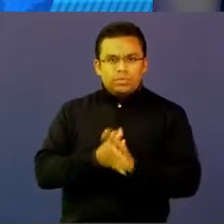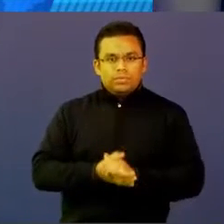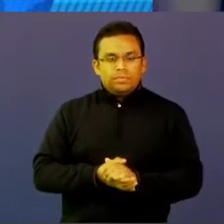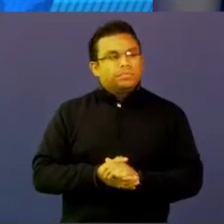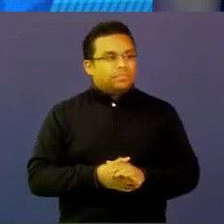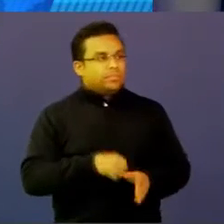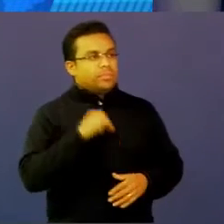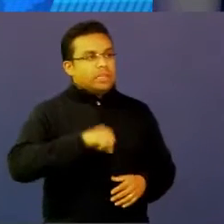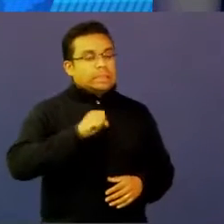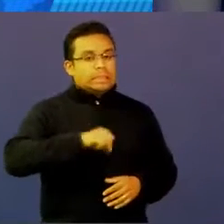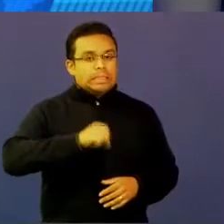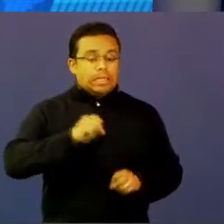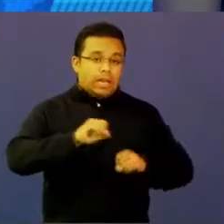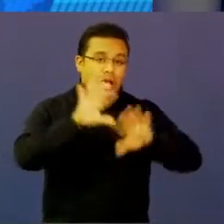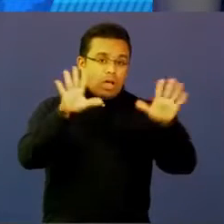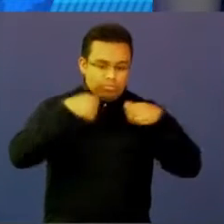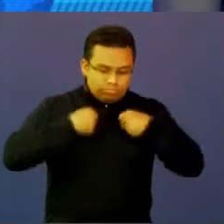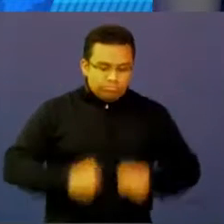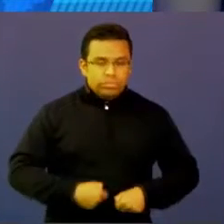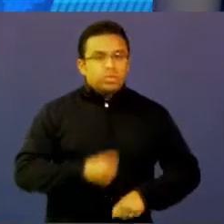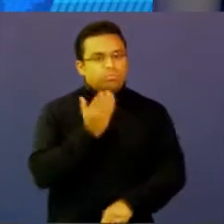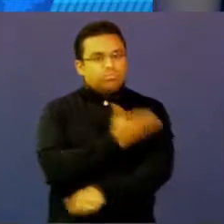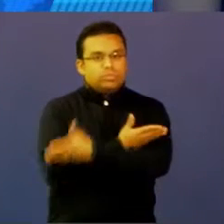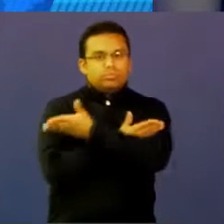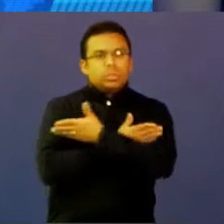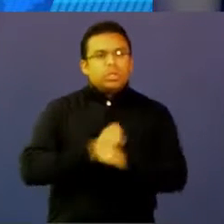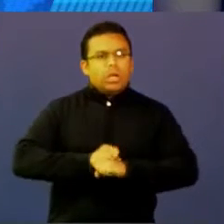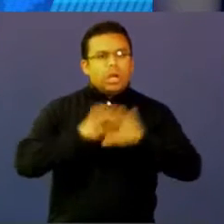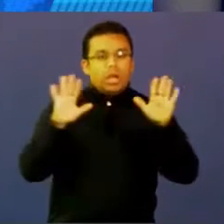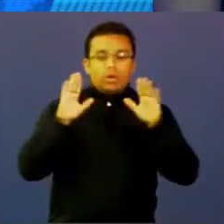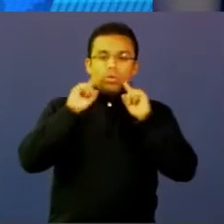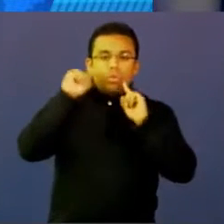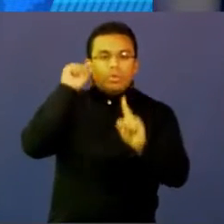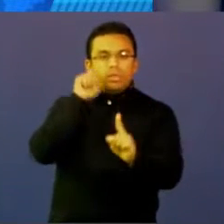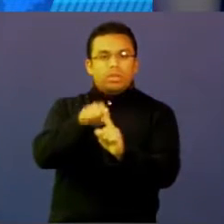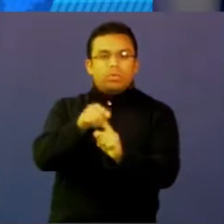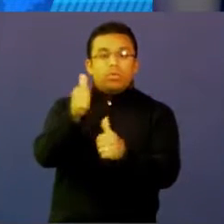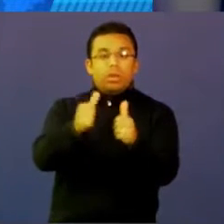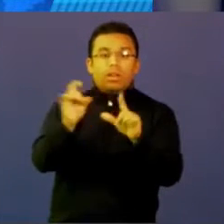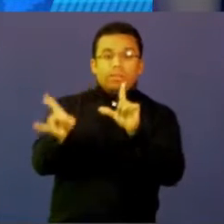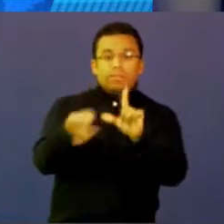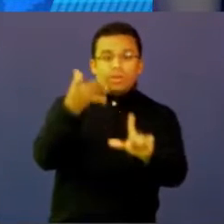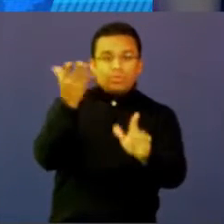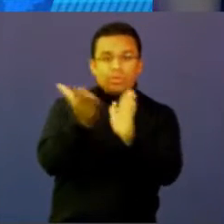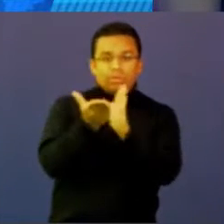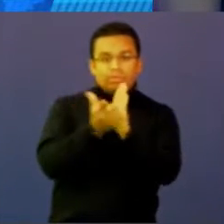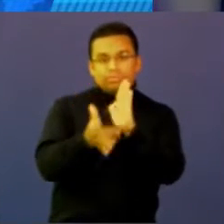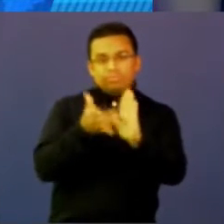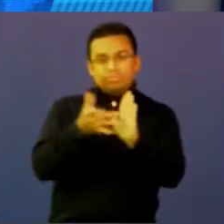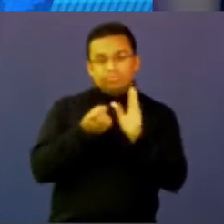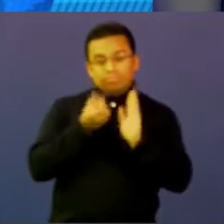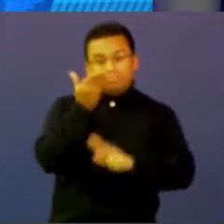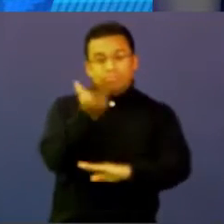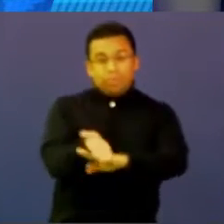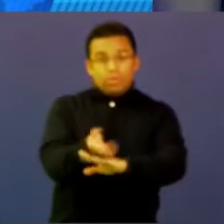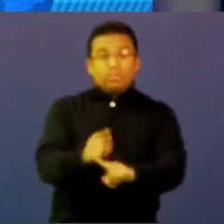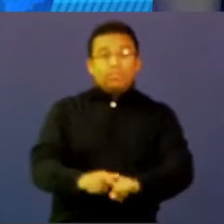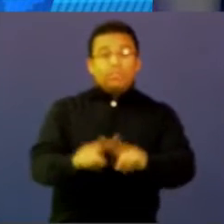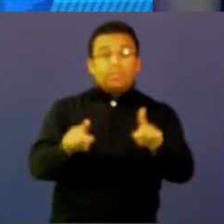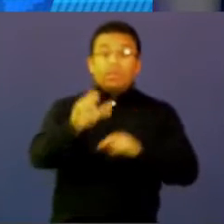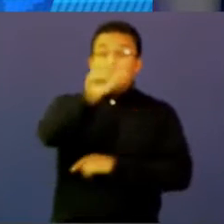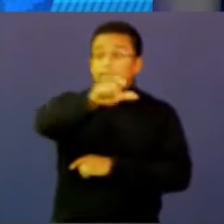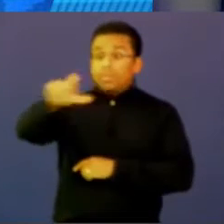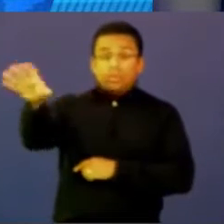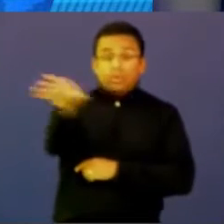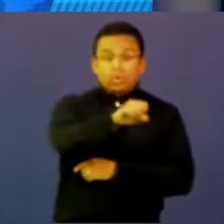todos nos ponemos la camiseta y nos ponemos la camiseta por una educa digital y virtual que sea una propuesta diferente para todos los docentes de Colombia.